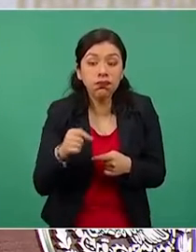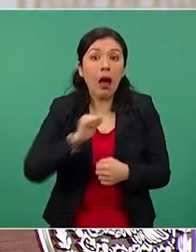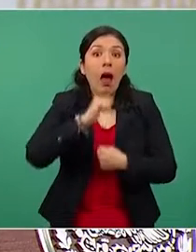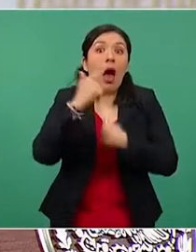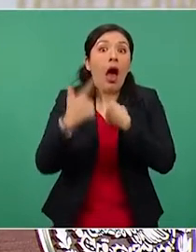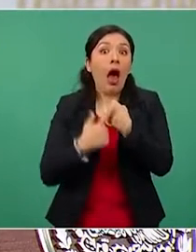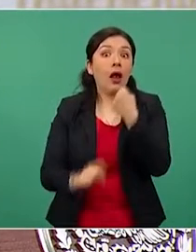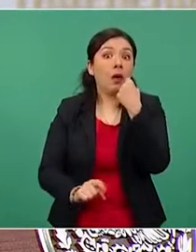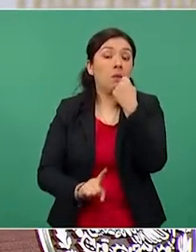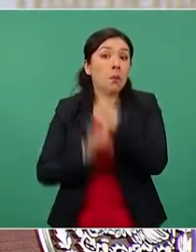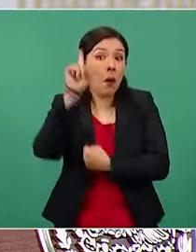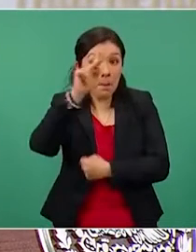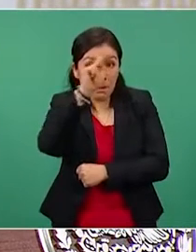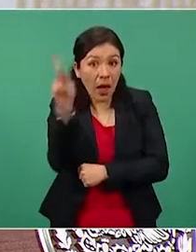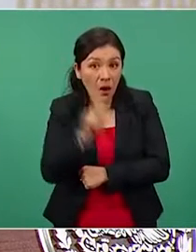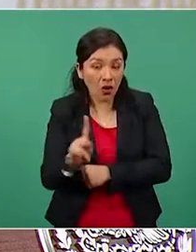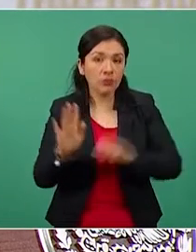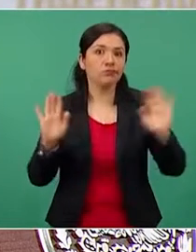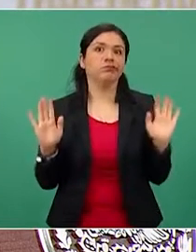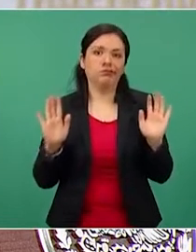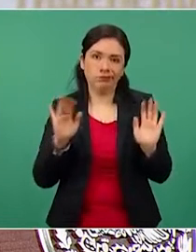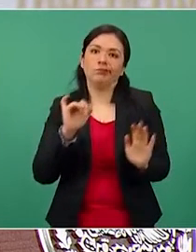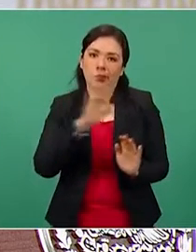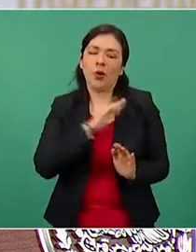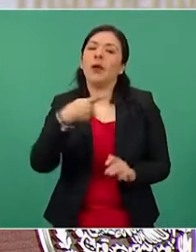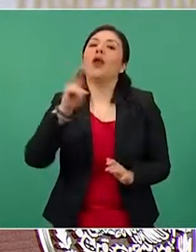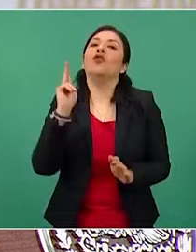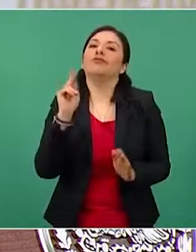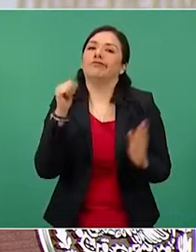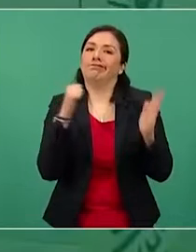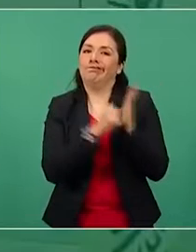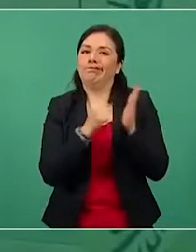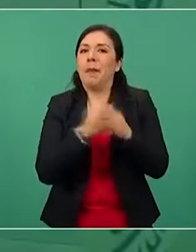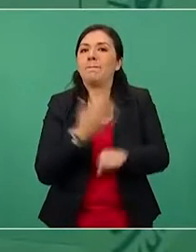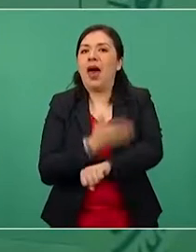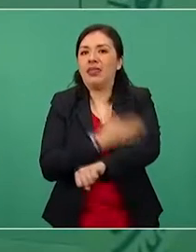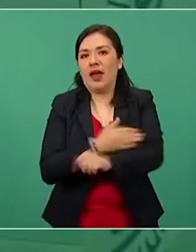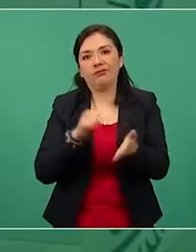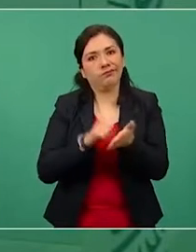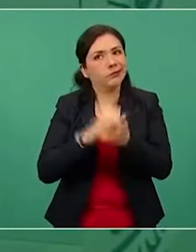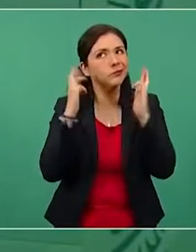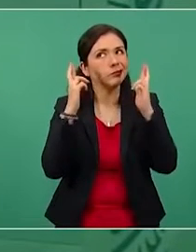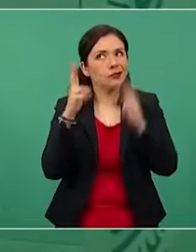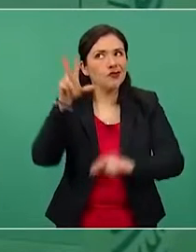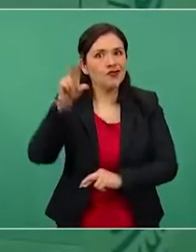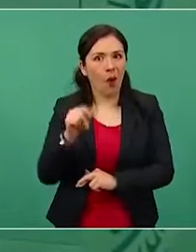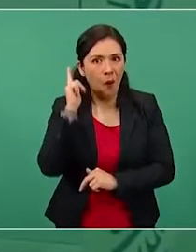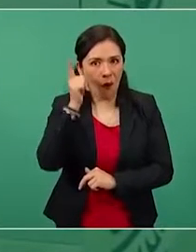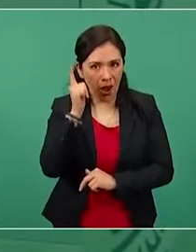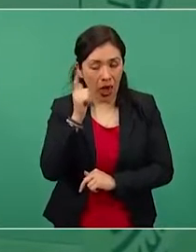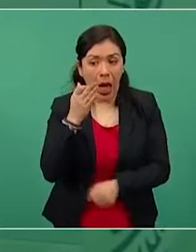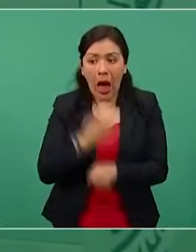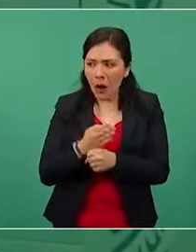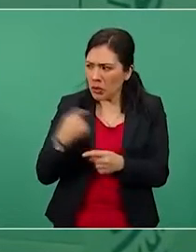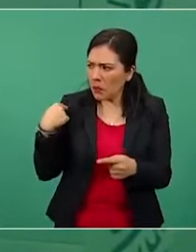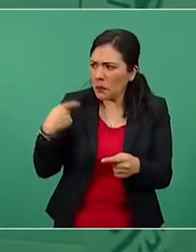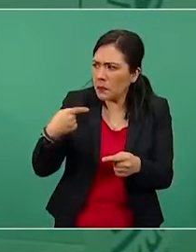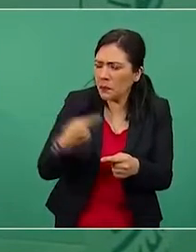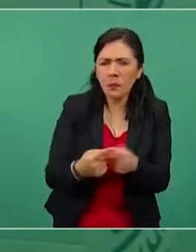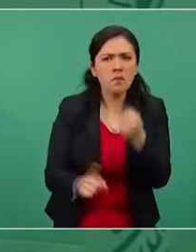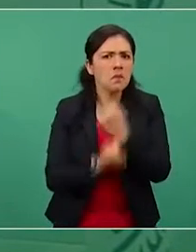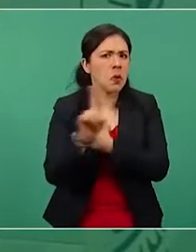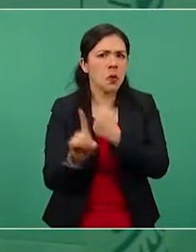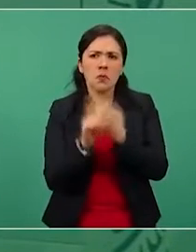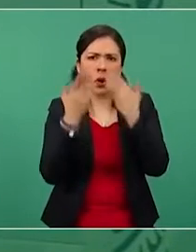toco madera hasta ahora, no hemos tenido problema.